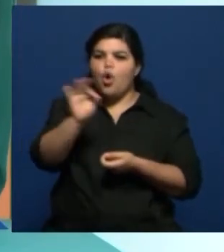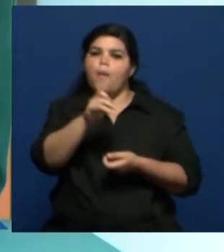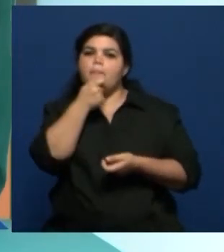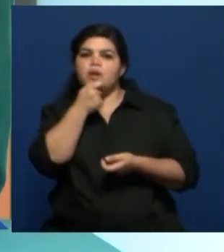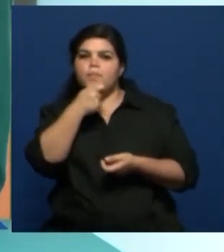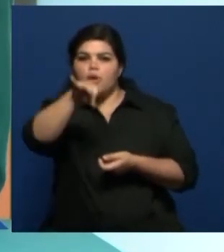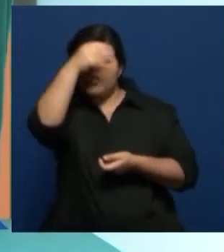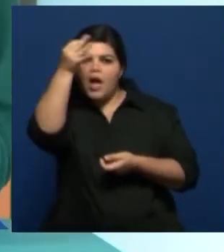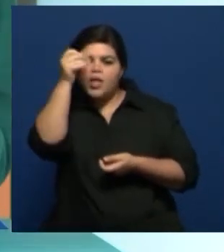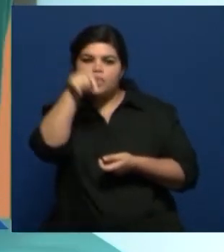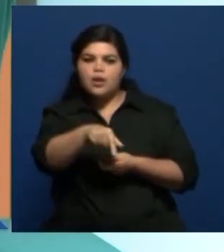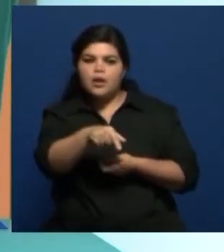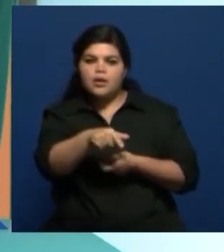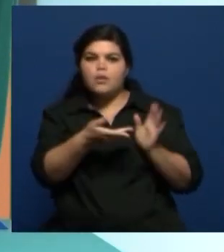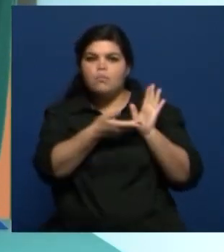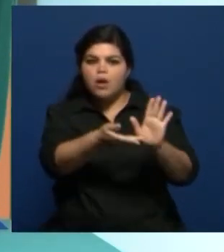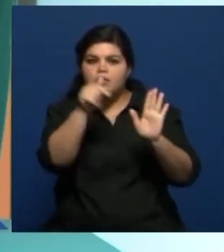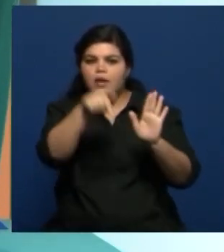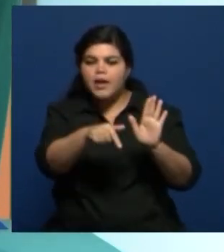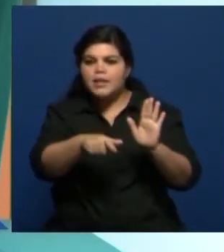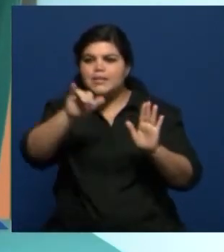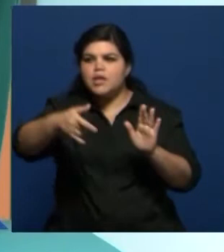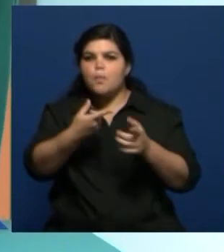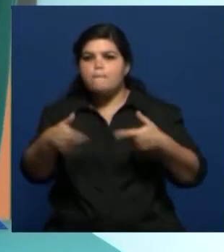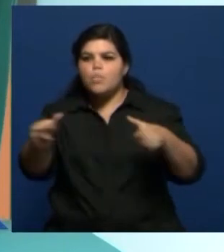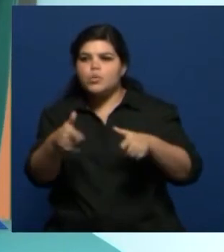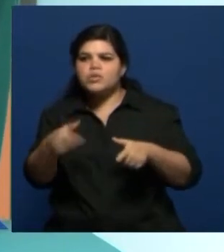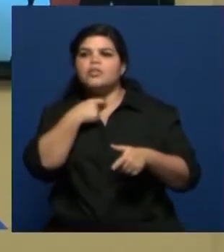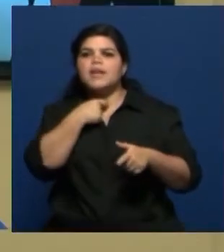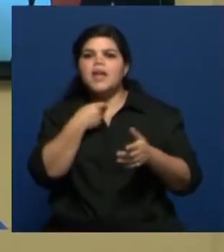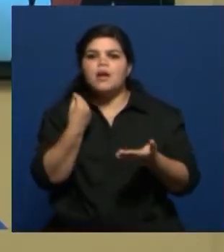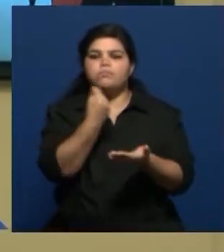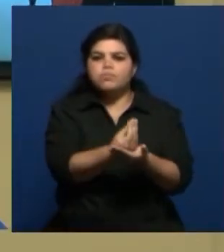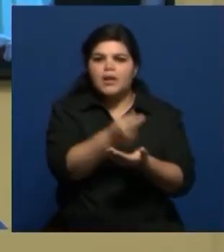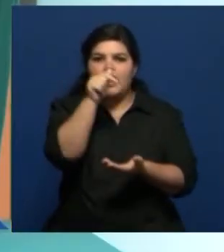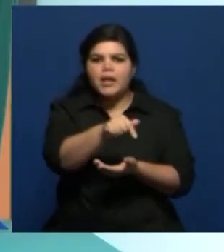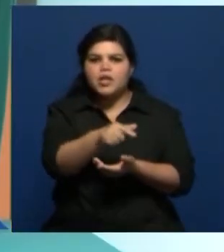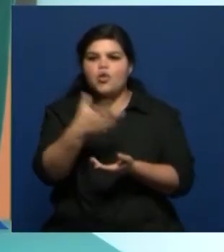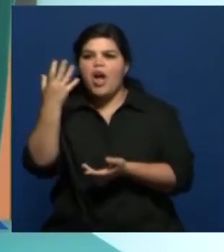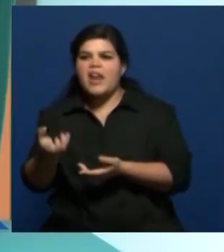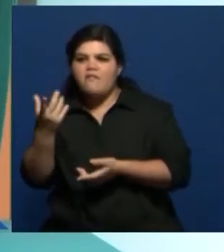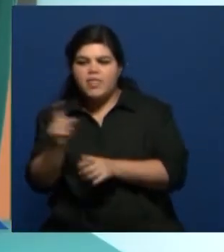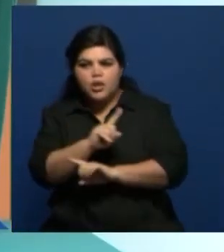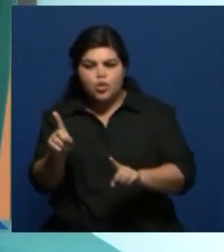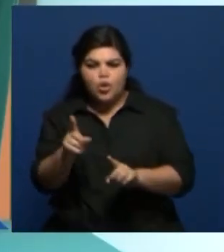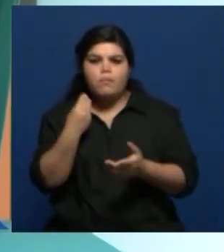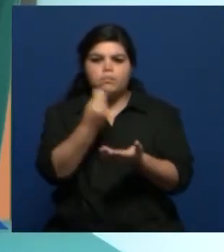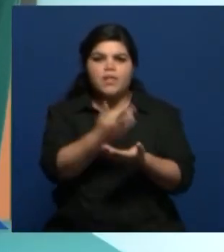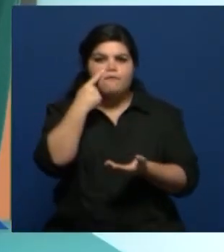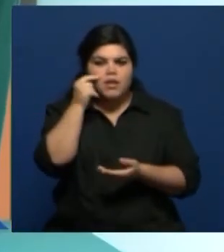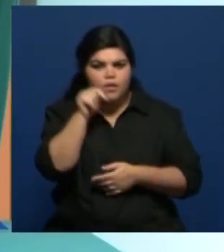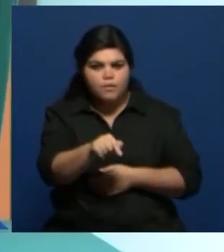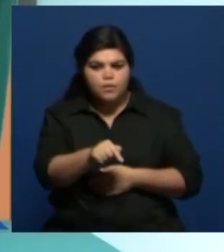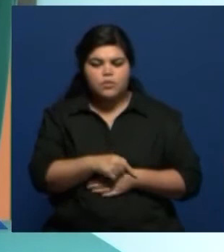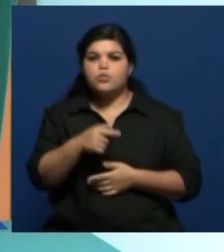convocar a músicos que se animen a participar en la puesta en escena. Claro, ambientar No la música grabada, exacto. Entonces se han